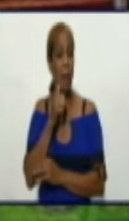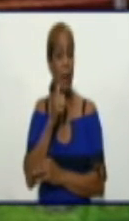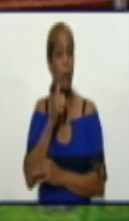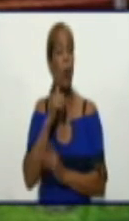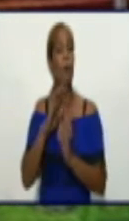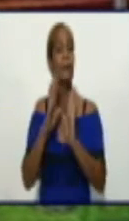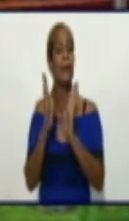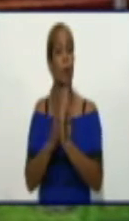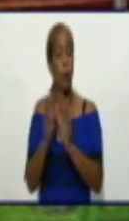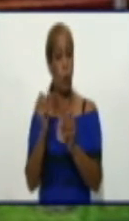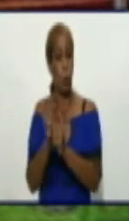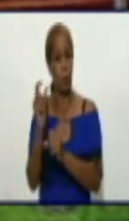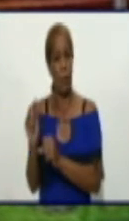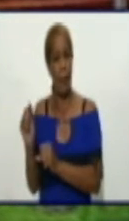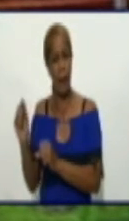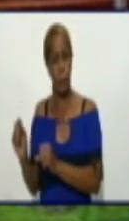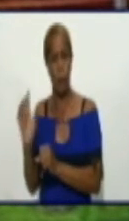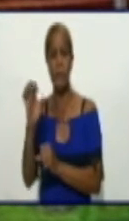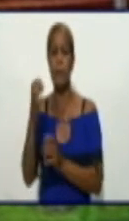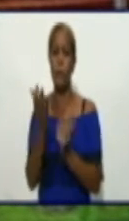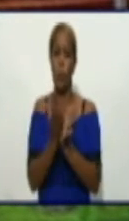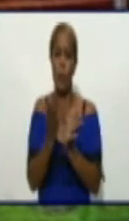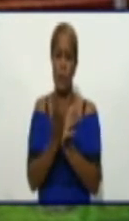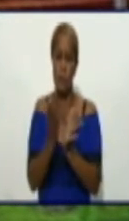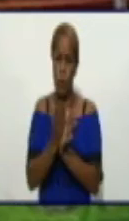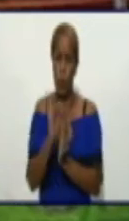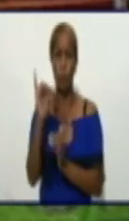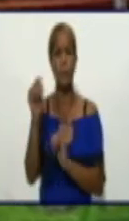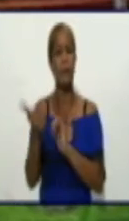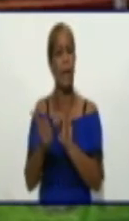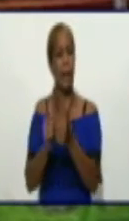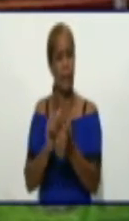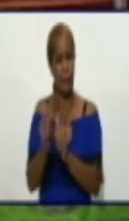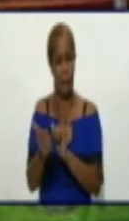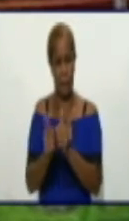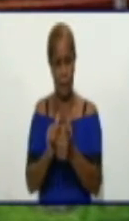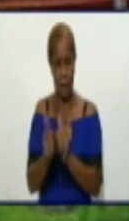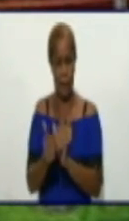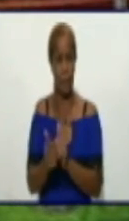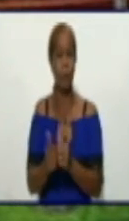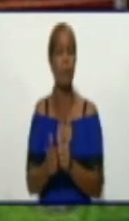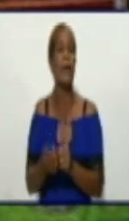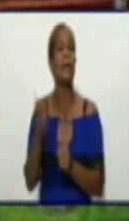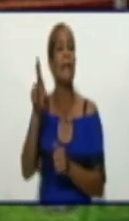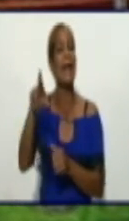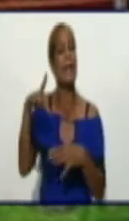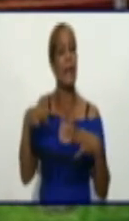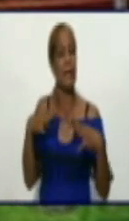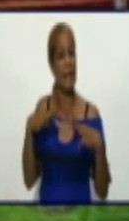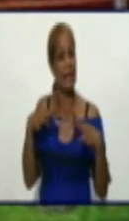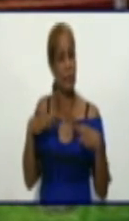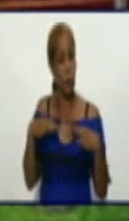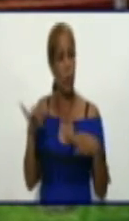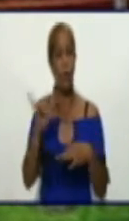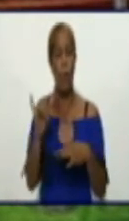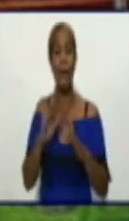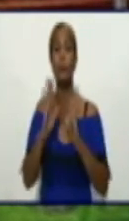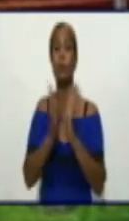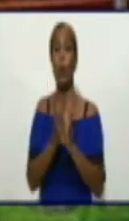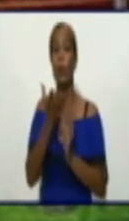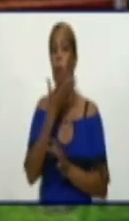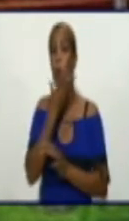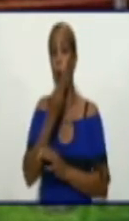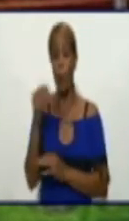trabajadores de la educación, del Instituto Nacional de Deportes, Educación Física y Recreación allí, los jóvenes a través de